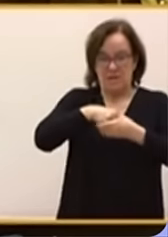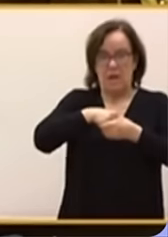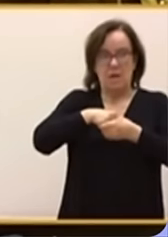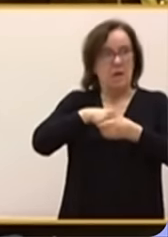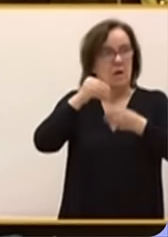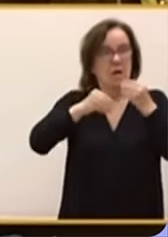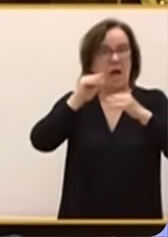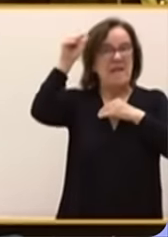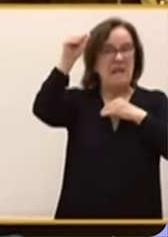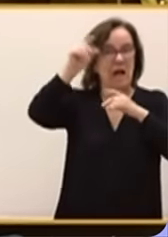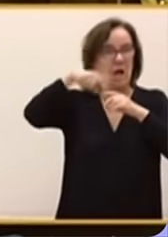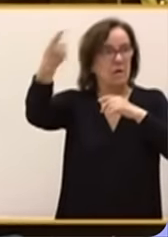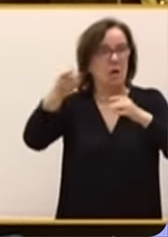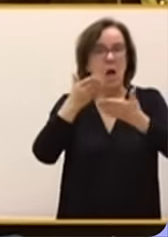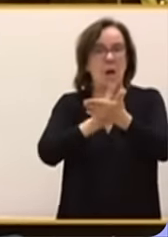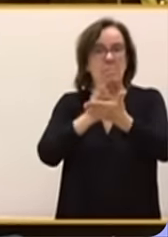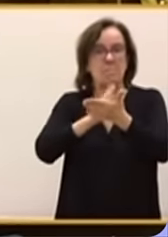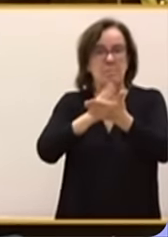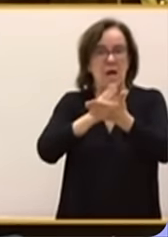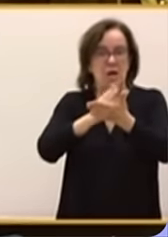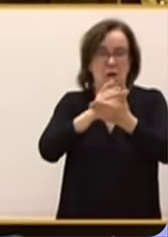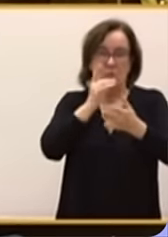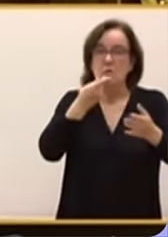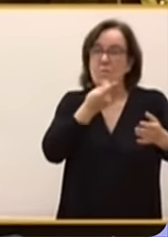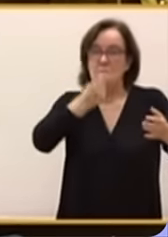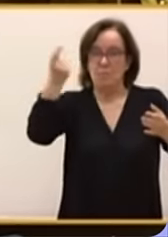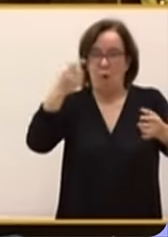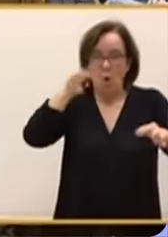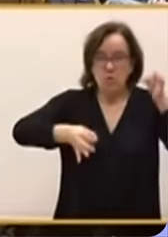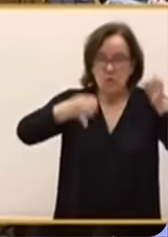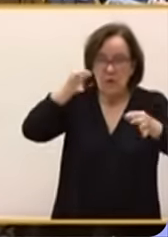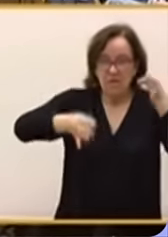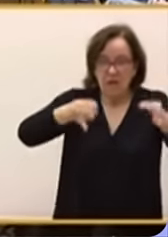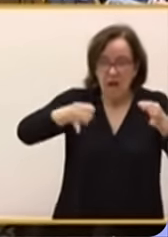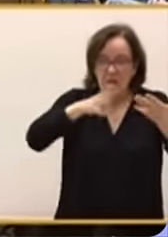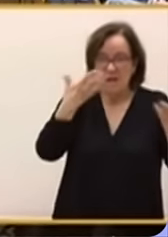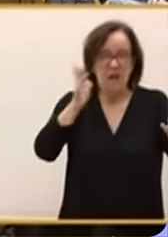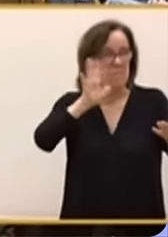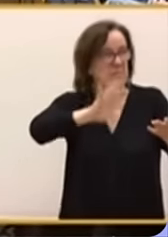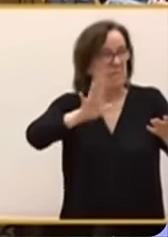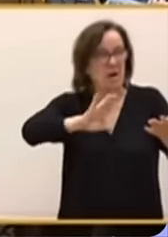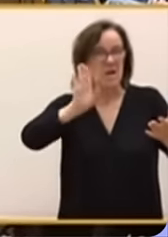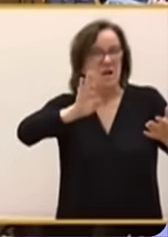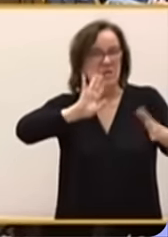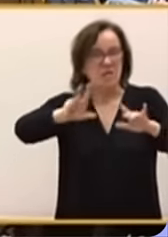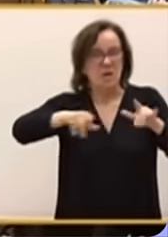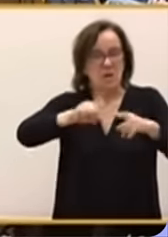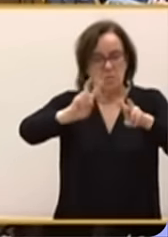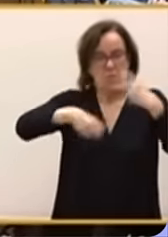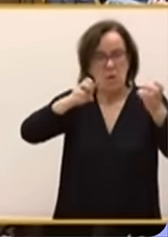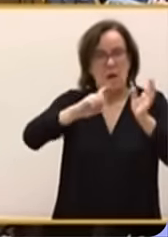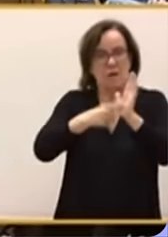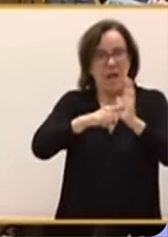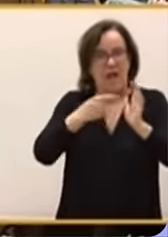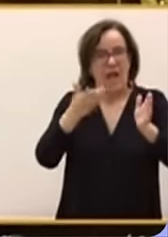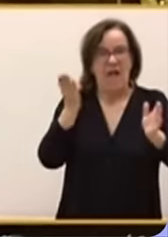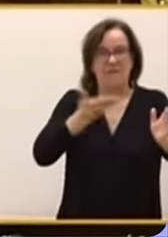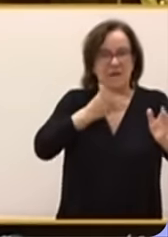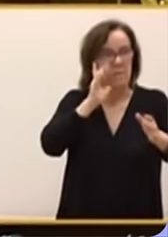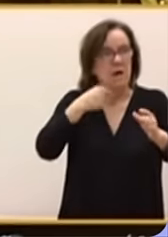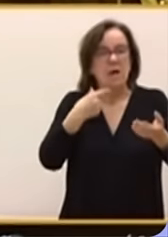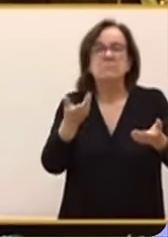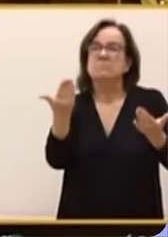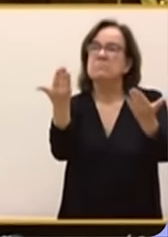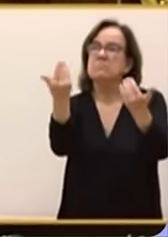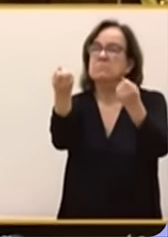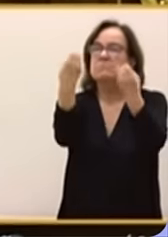decida en el extranjero con un mediador salvadoreño y un prófugo de la justicia? ¿Le parece normal que los delincuentes modifiquen las leyes que les afectan para no rendir